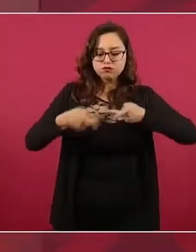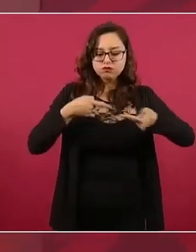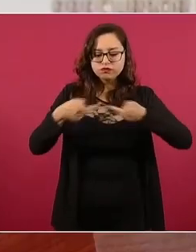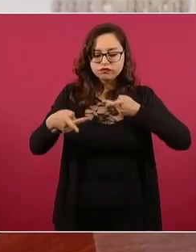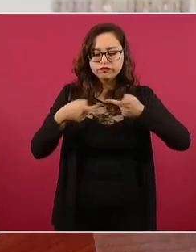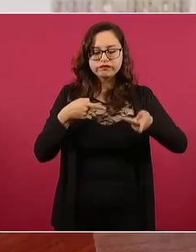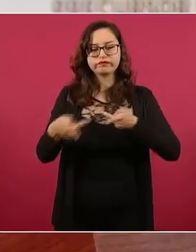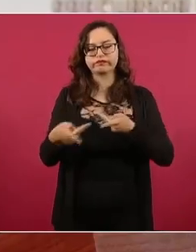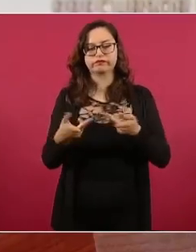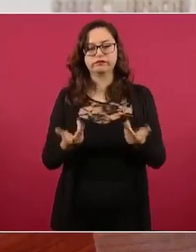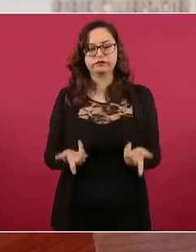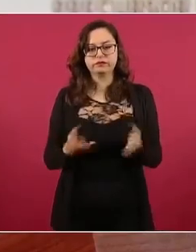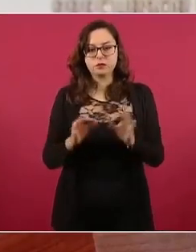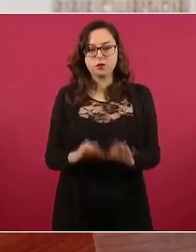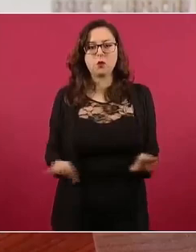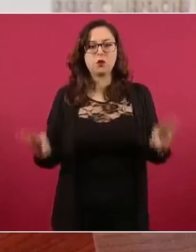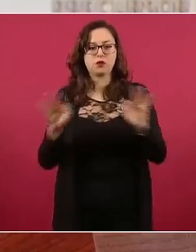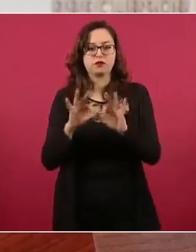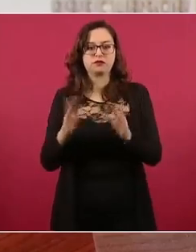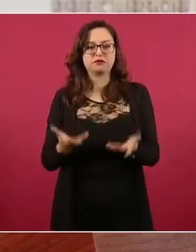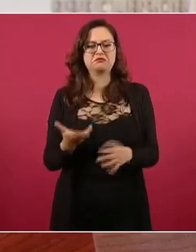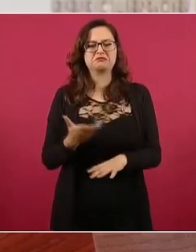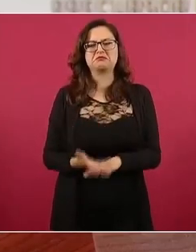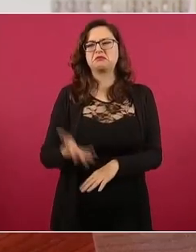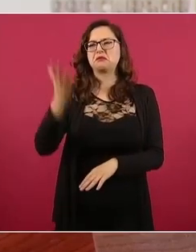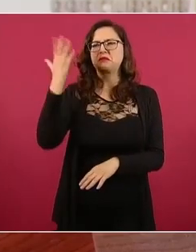que ya no se tomaba en cuenta.